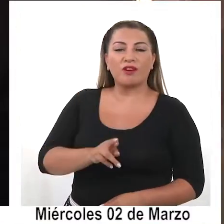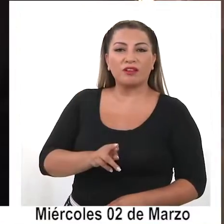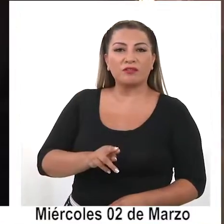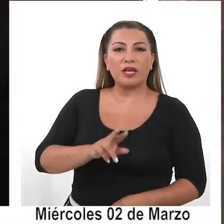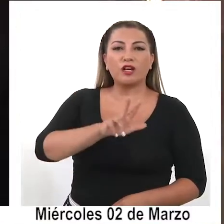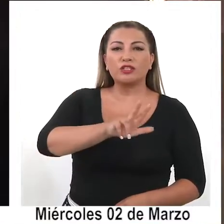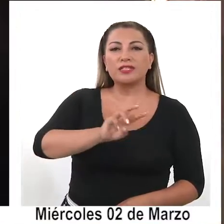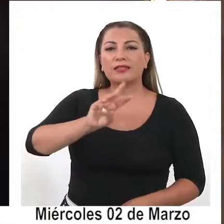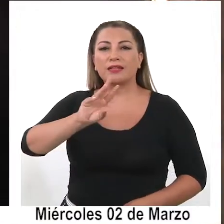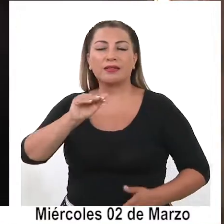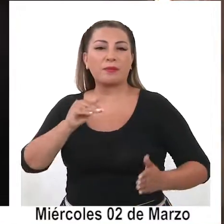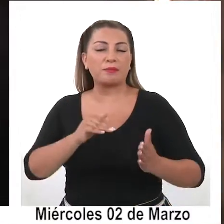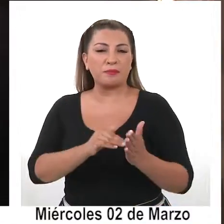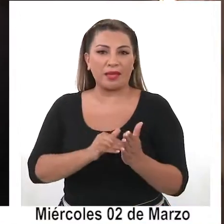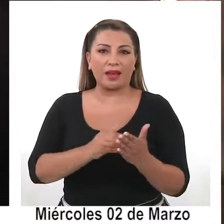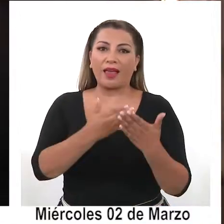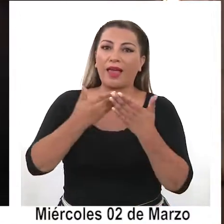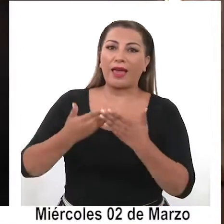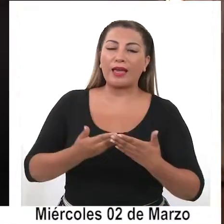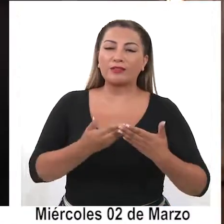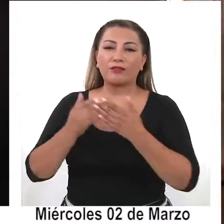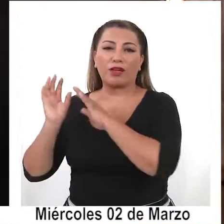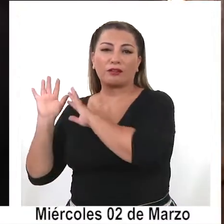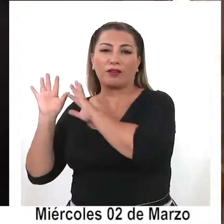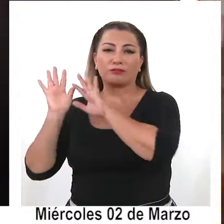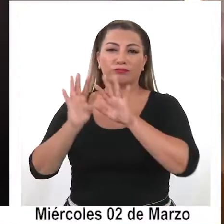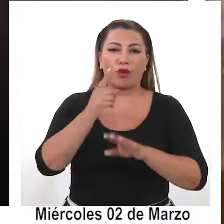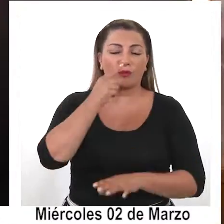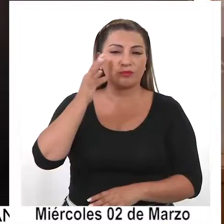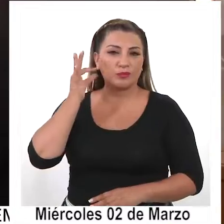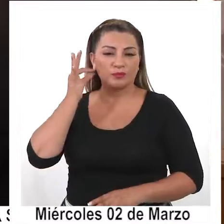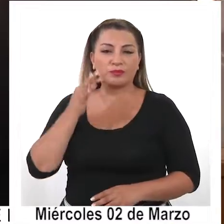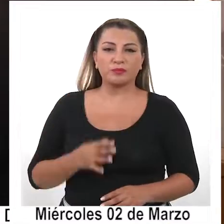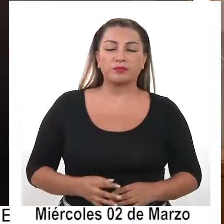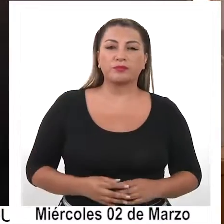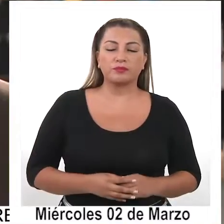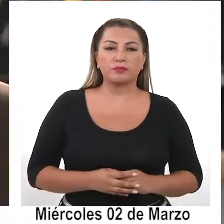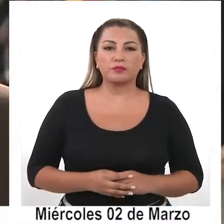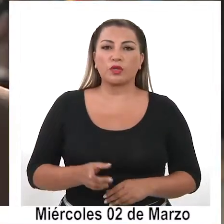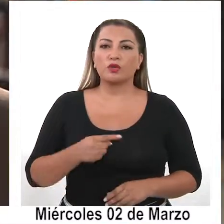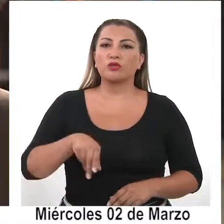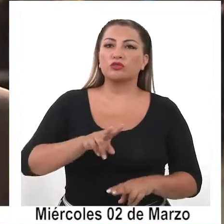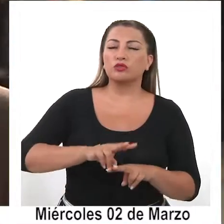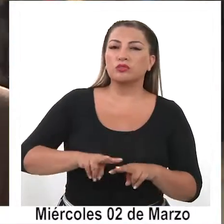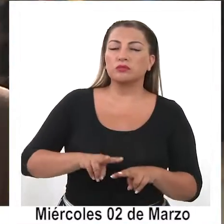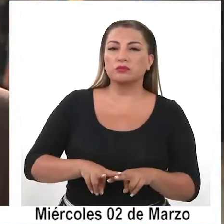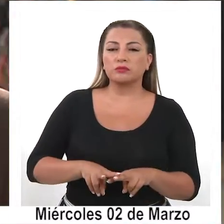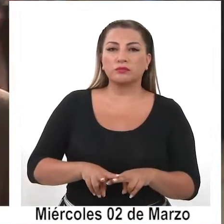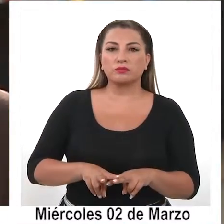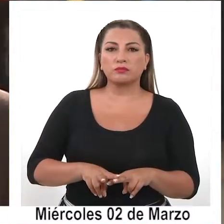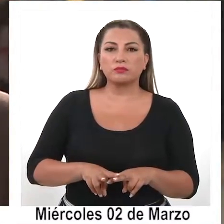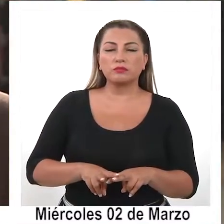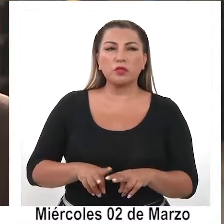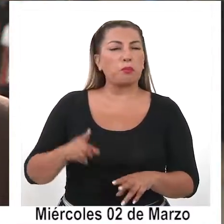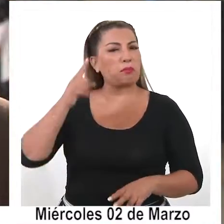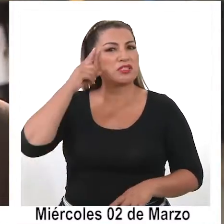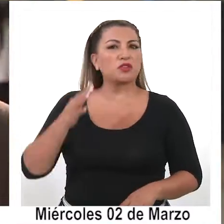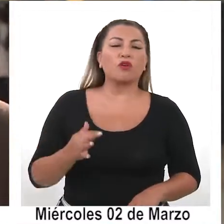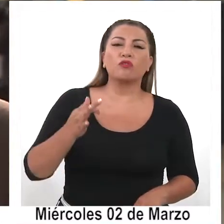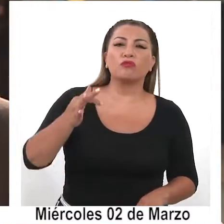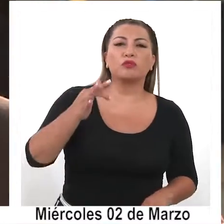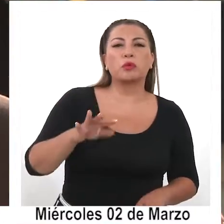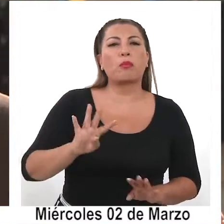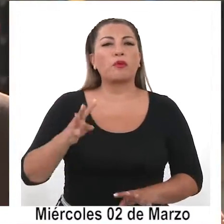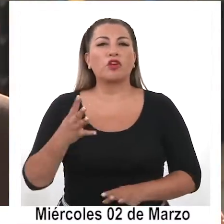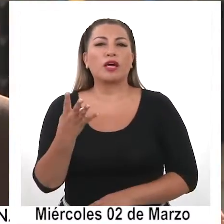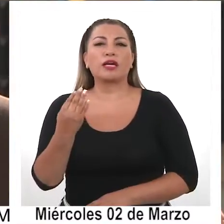83.000 alumnos y alumnas. Nosotros hicimos una proyección en base a